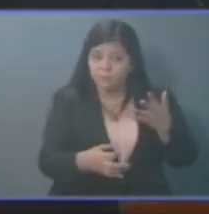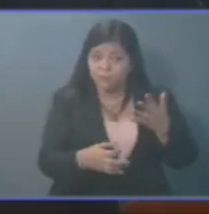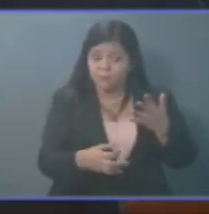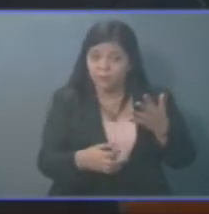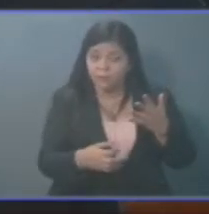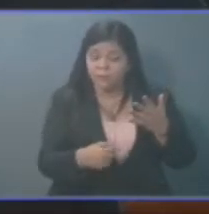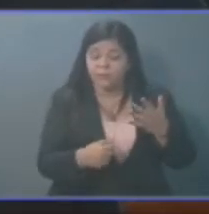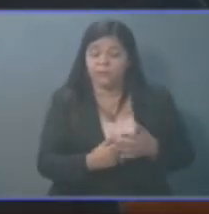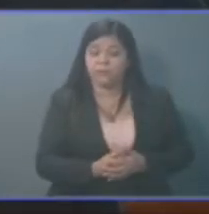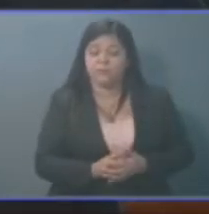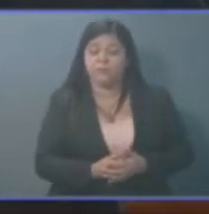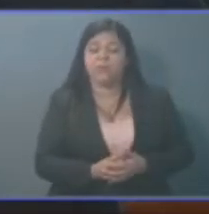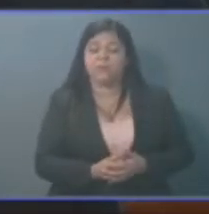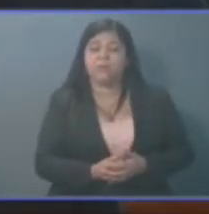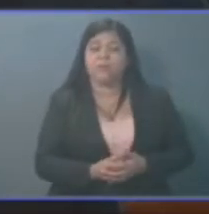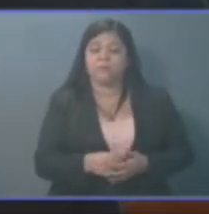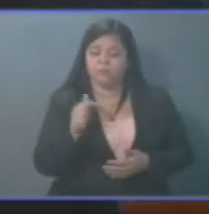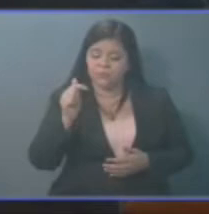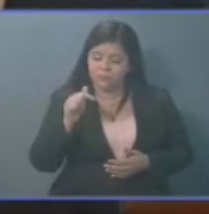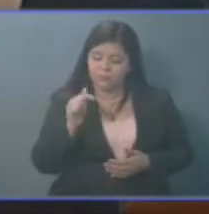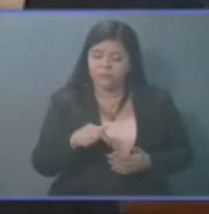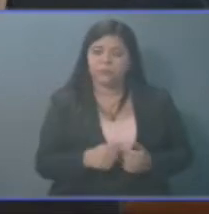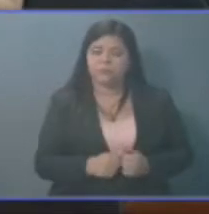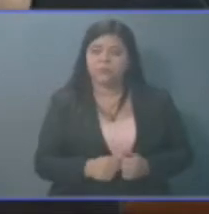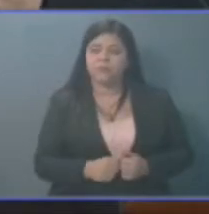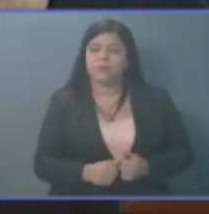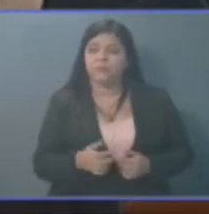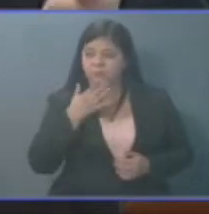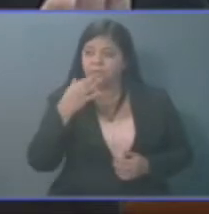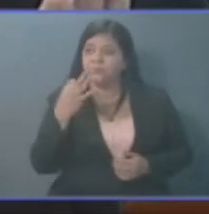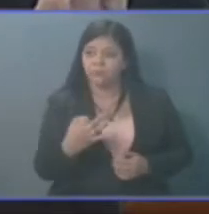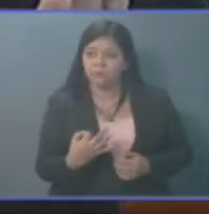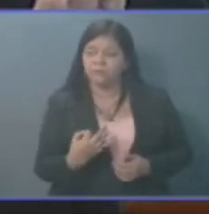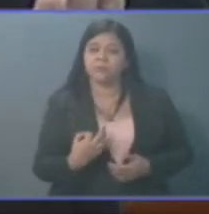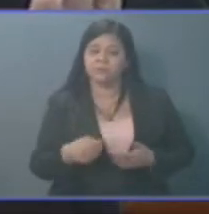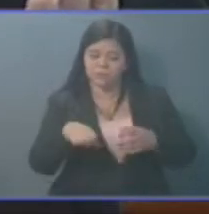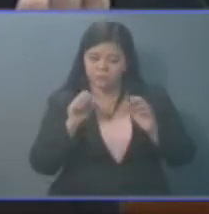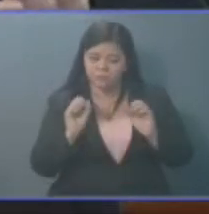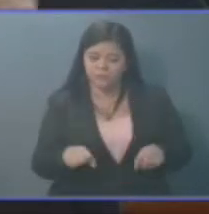aprobando, esta reforma que estamos aprobando, realmente pueda,